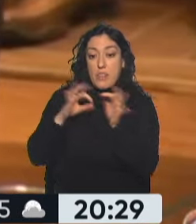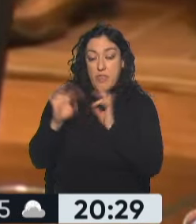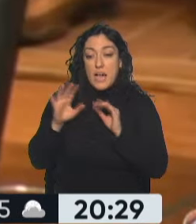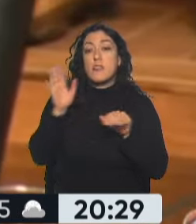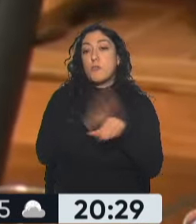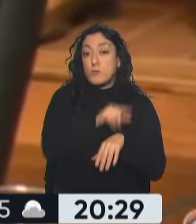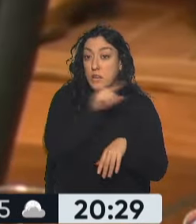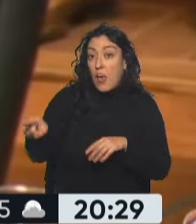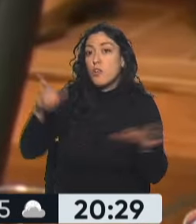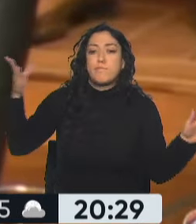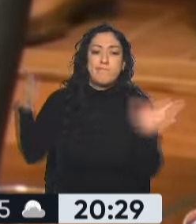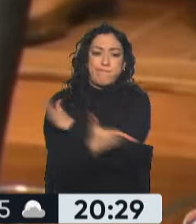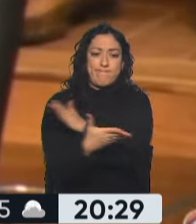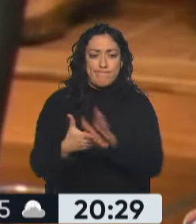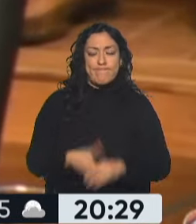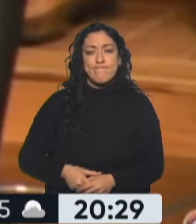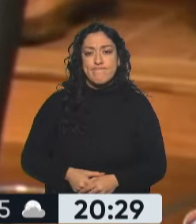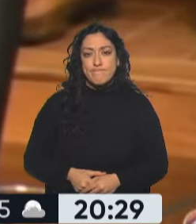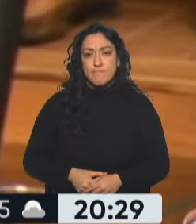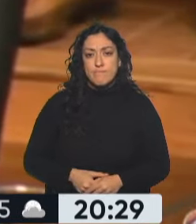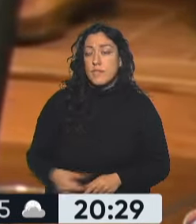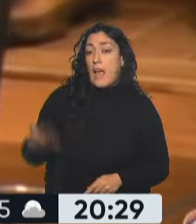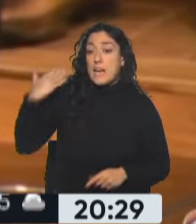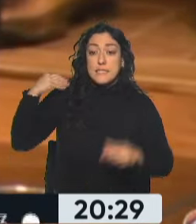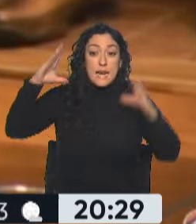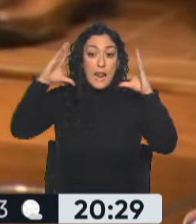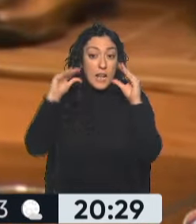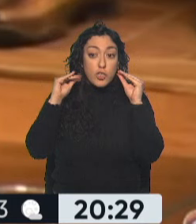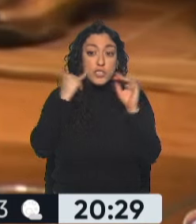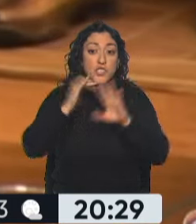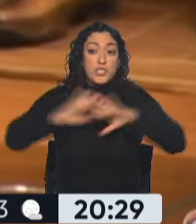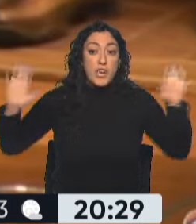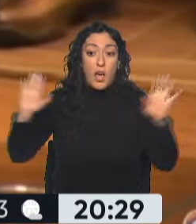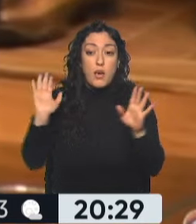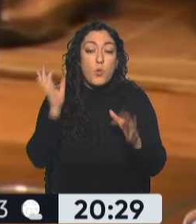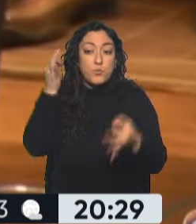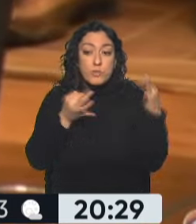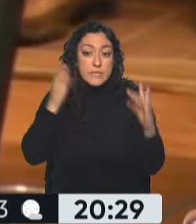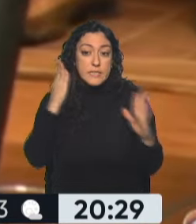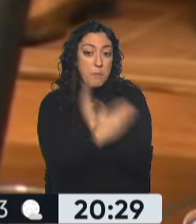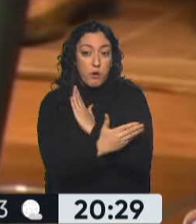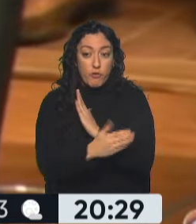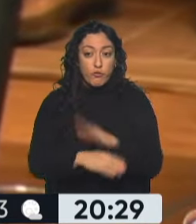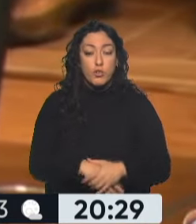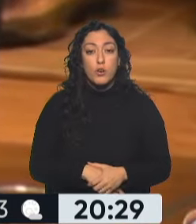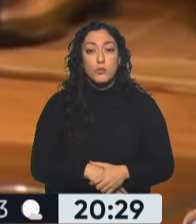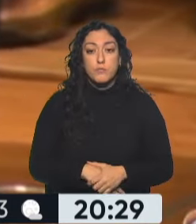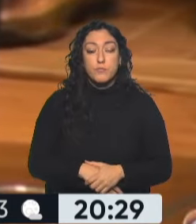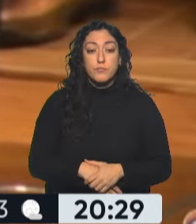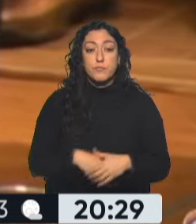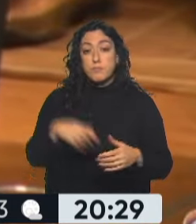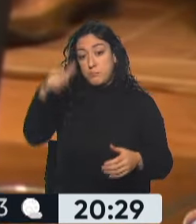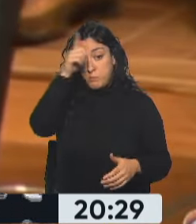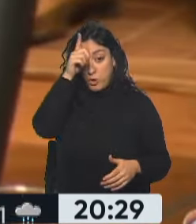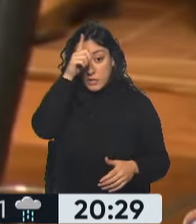provincial Germán Quisca fue considerado desde anoche un prófugo de la justicia. Después de su desafuero, la policía